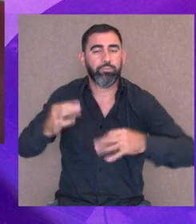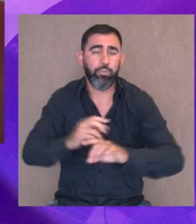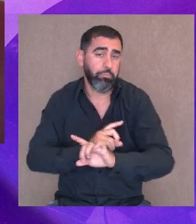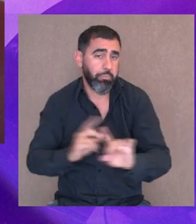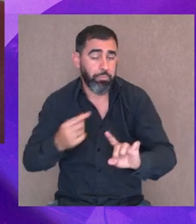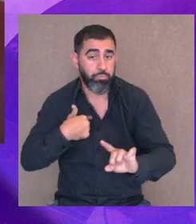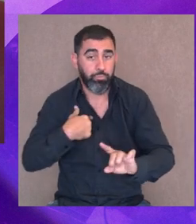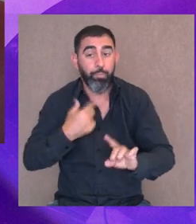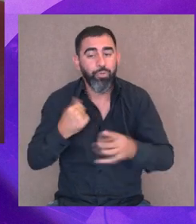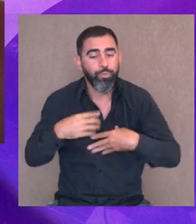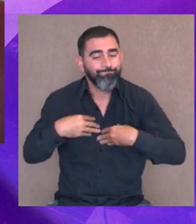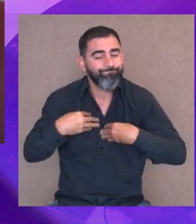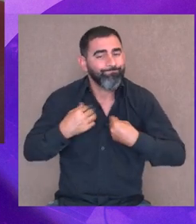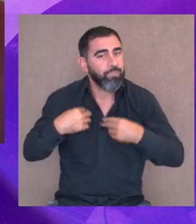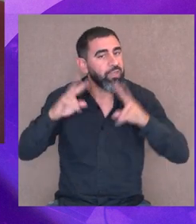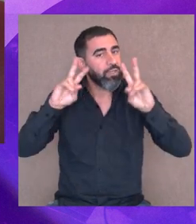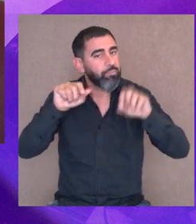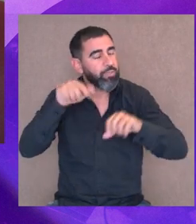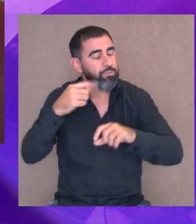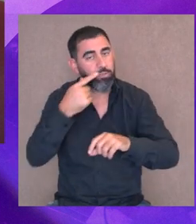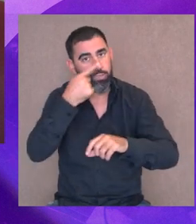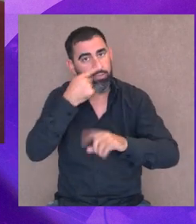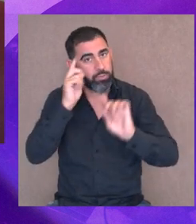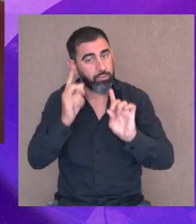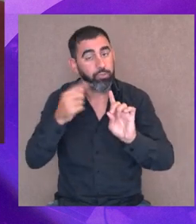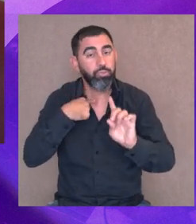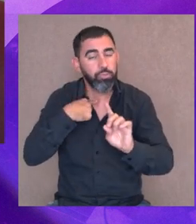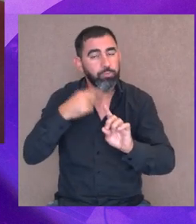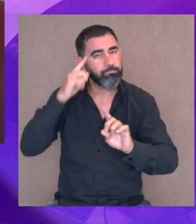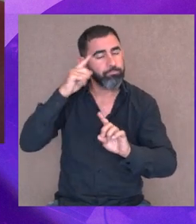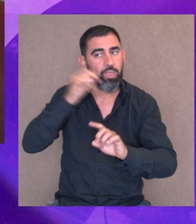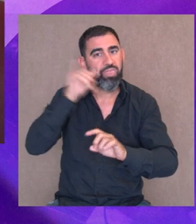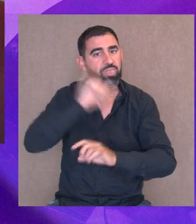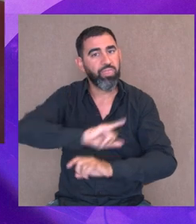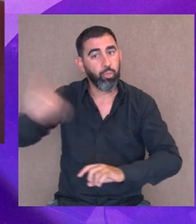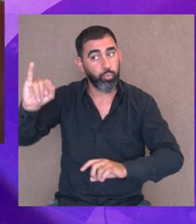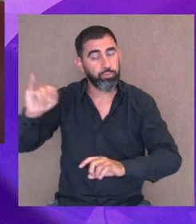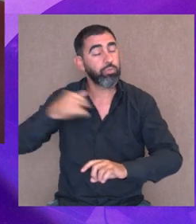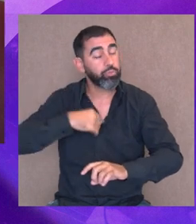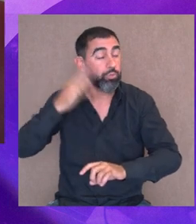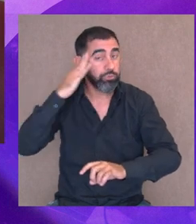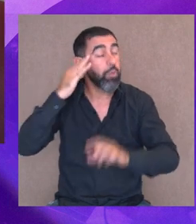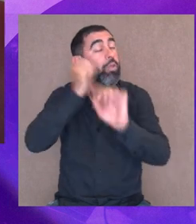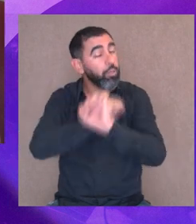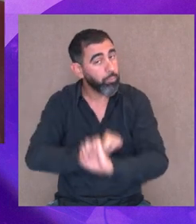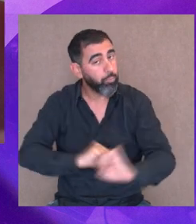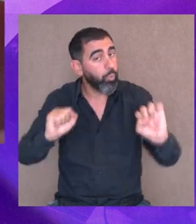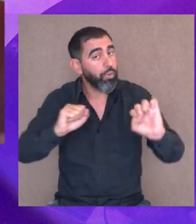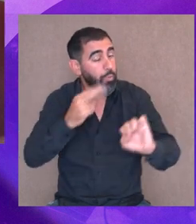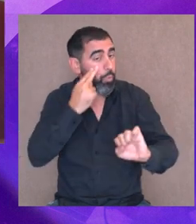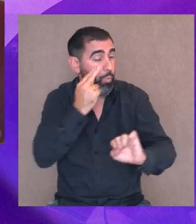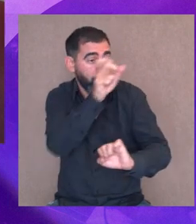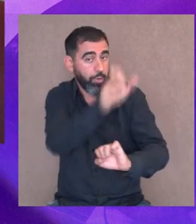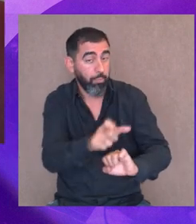simplemente me sensibiliza mucho el tema y tuve la acción de denunciar sabiendo que podía generar